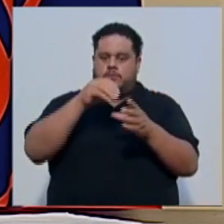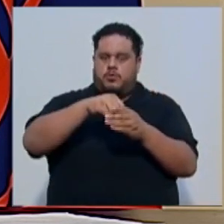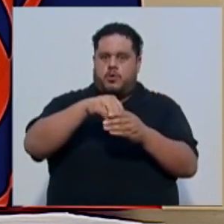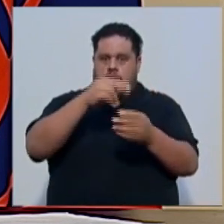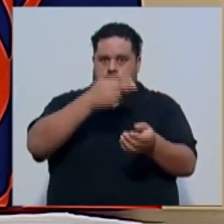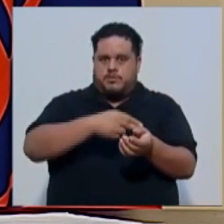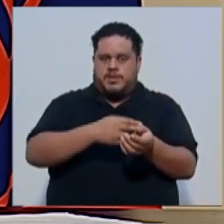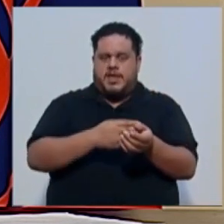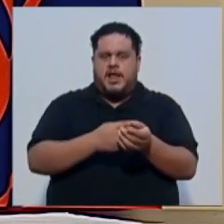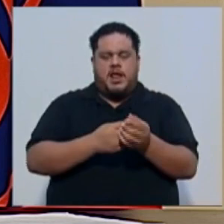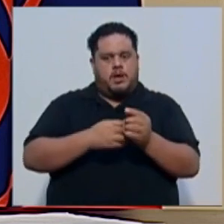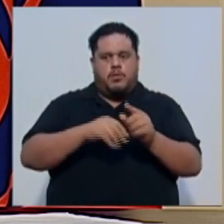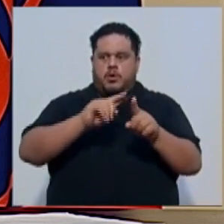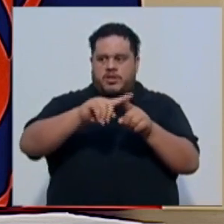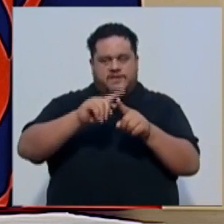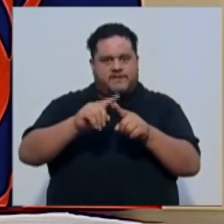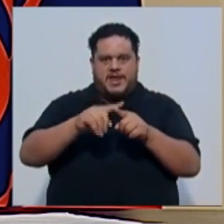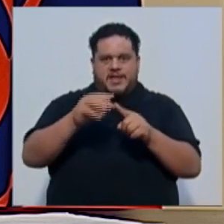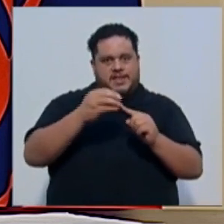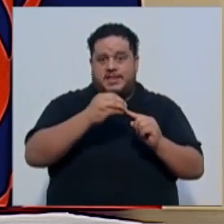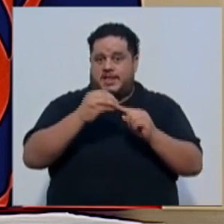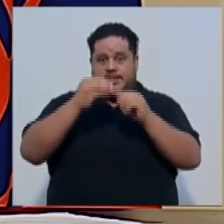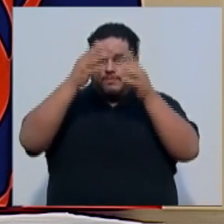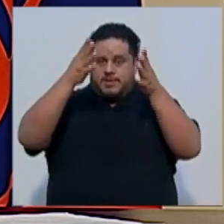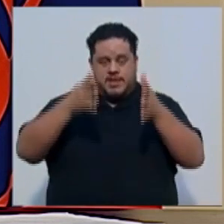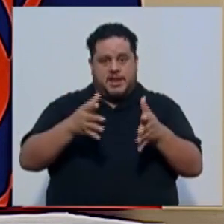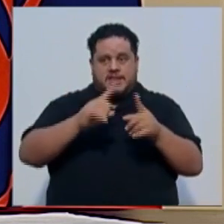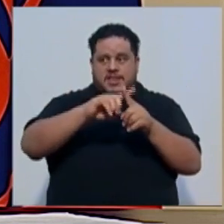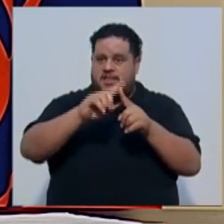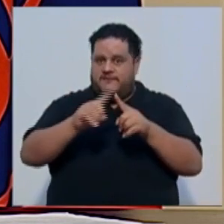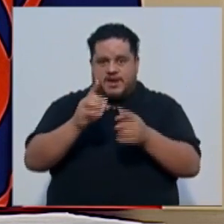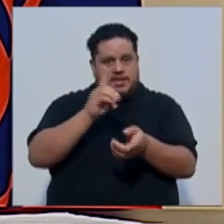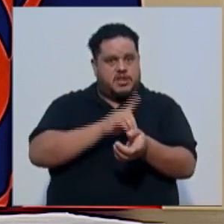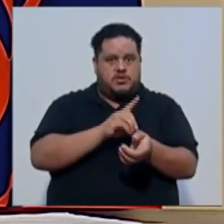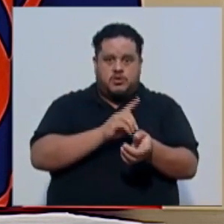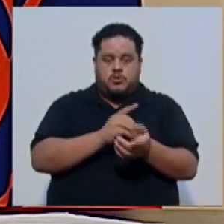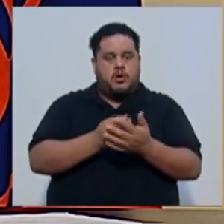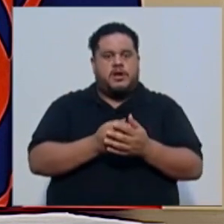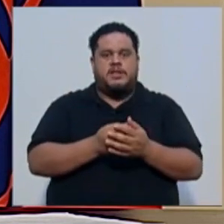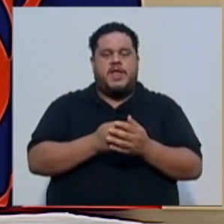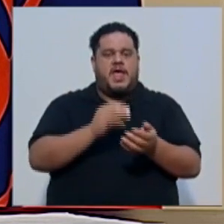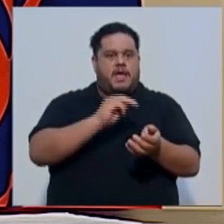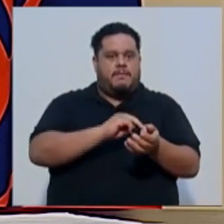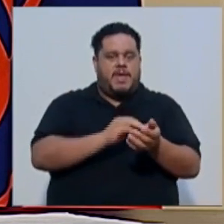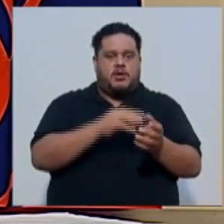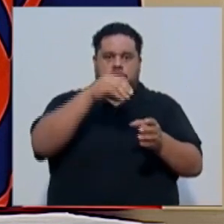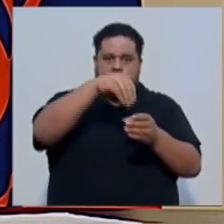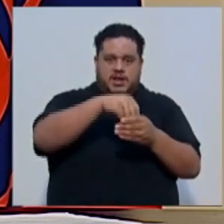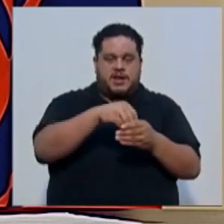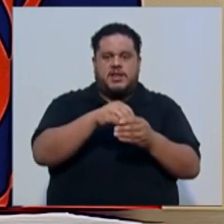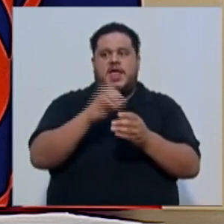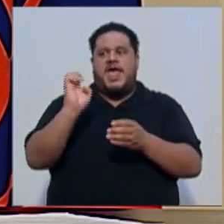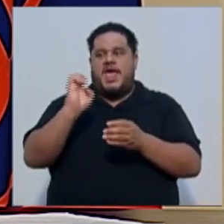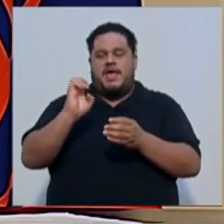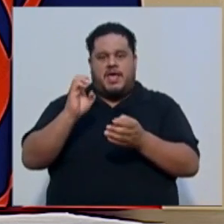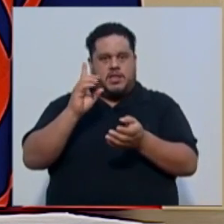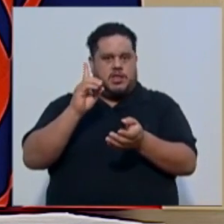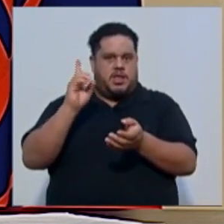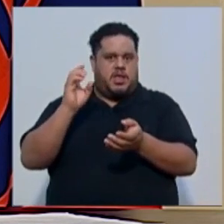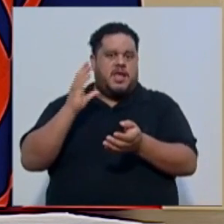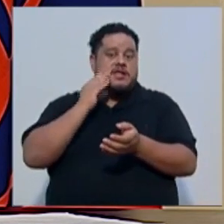está compuesto por múltiples especialistas de todo el servicio, intensivistas, médicos internistas, emergenciólogos,